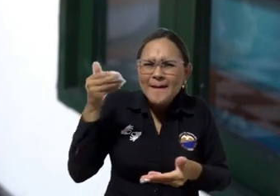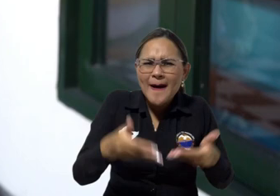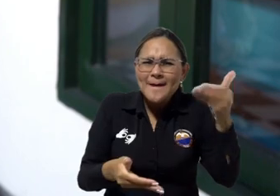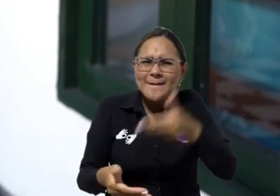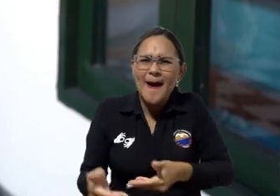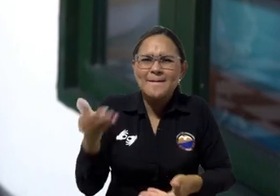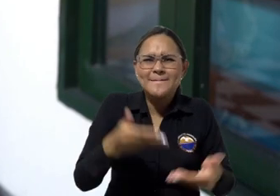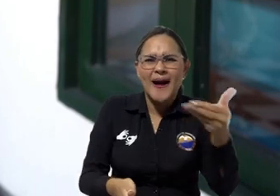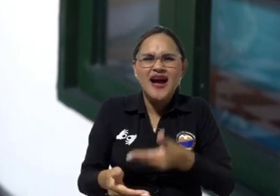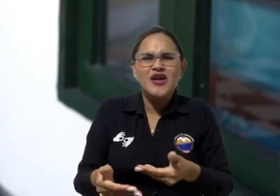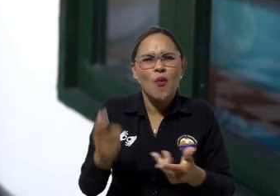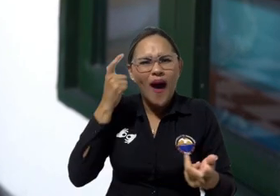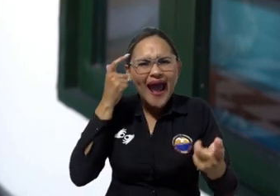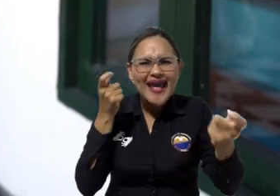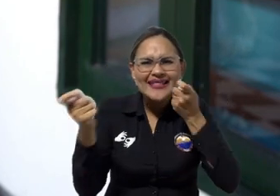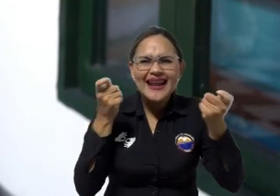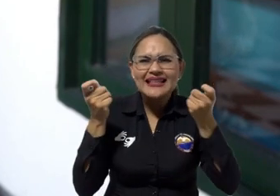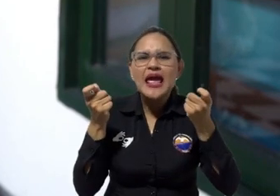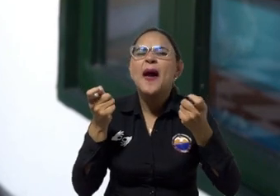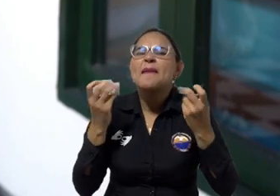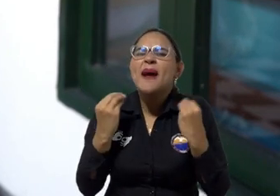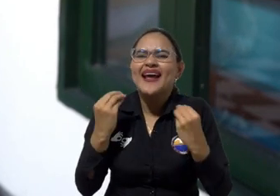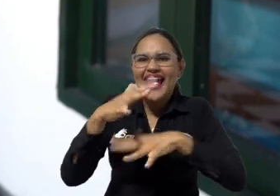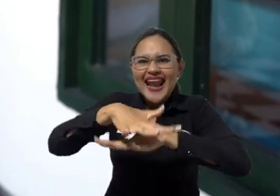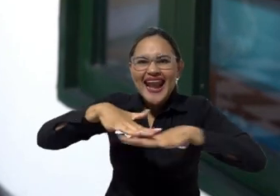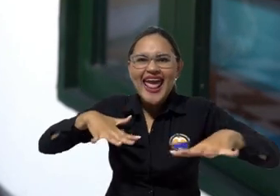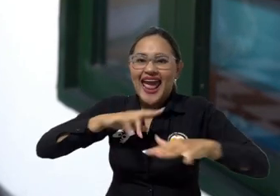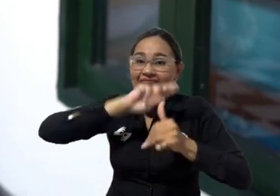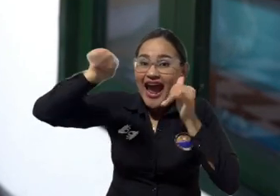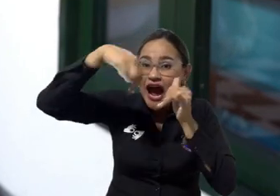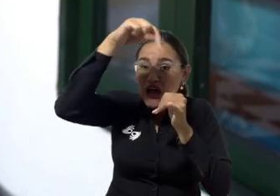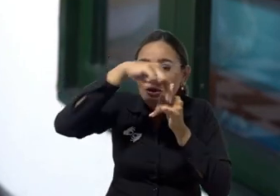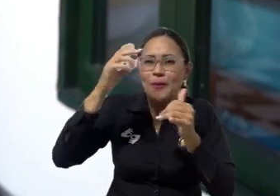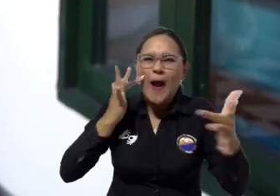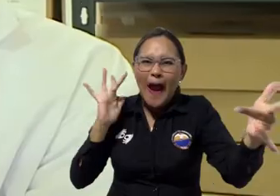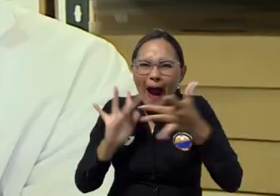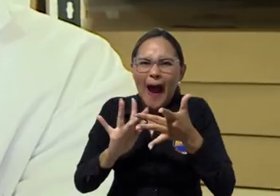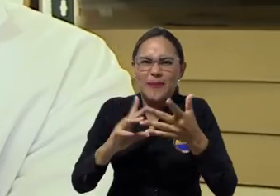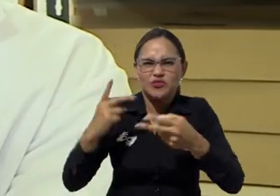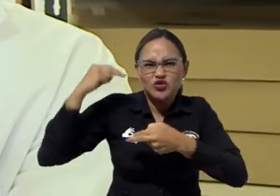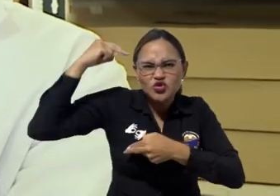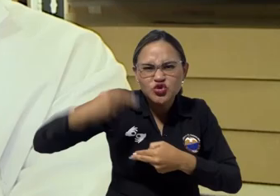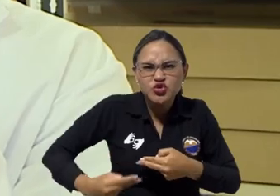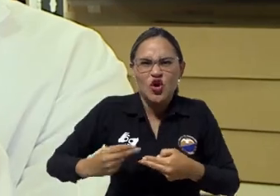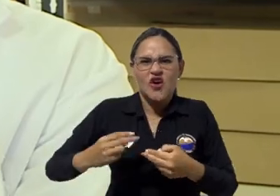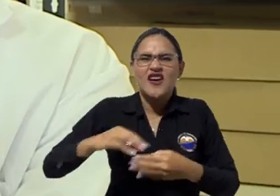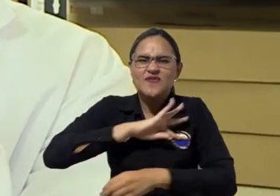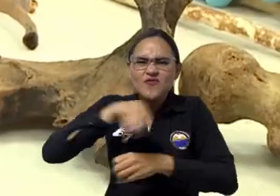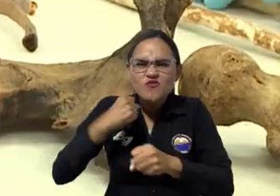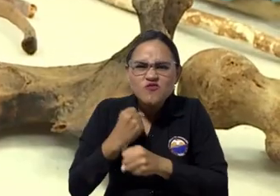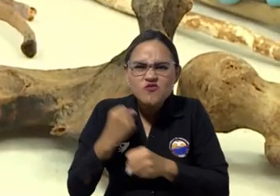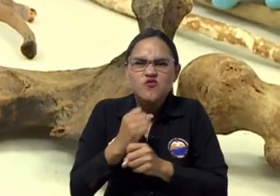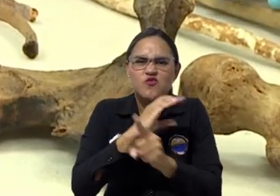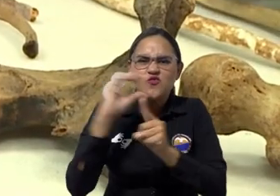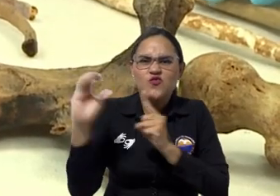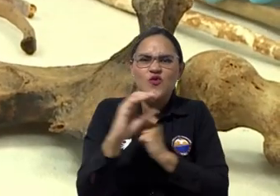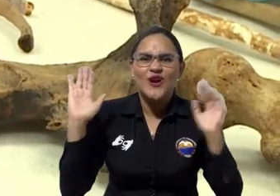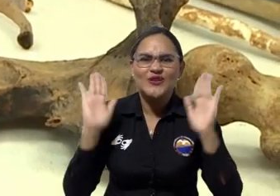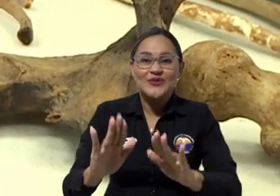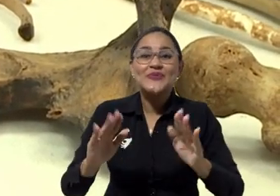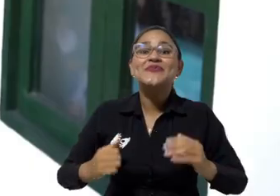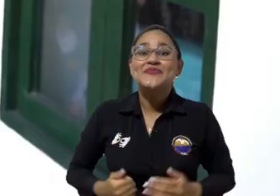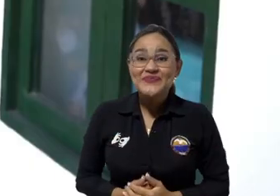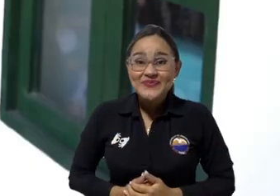consolidar una red antropológica, histórica y de gestión cultural en la ciudad. Un espacio súper importante y